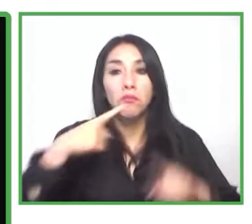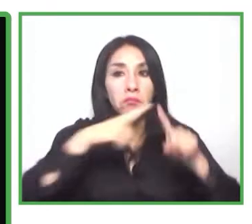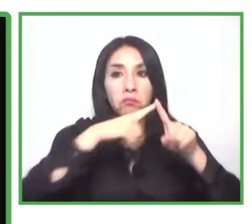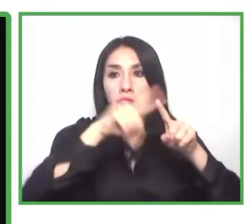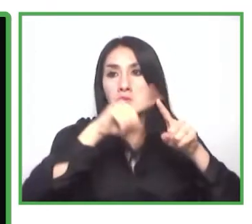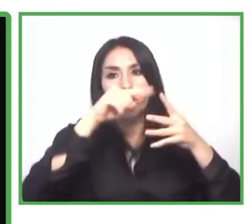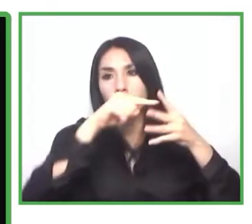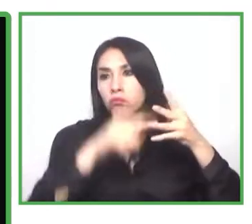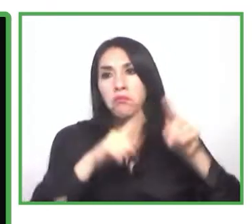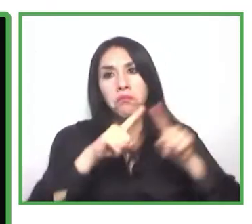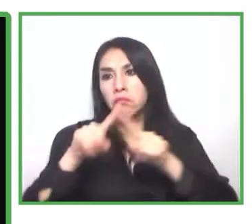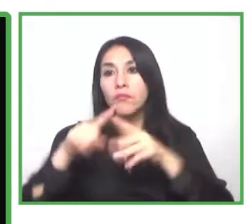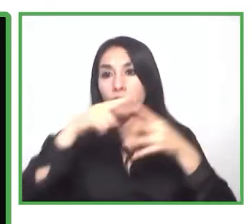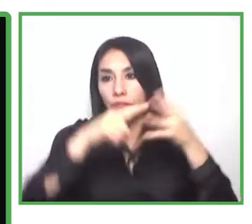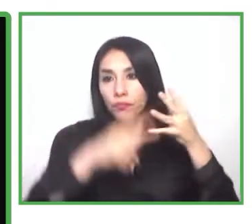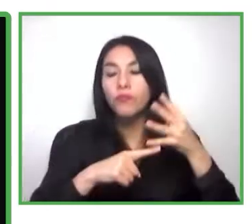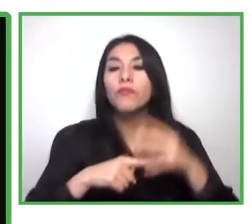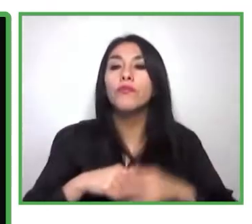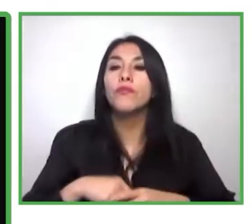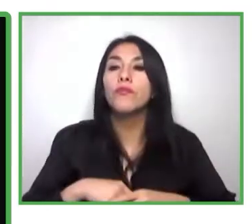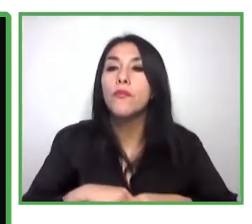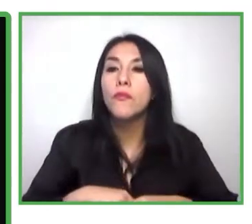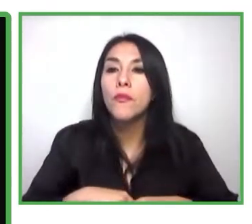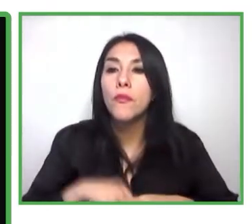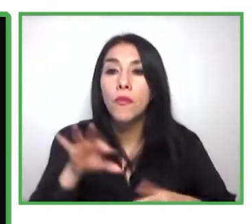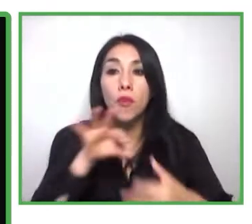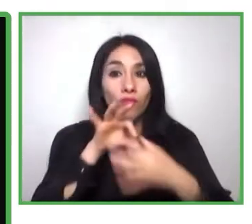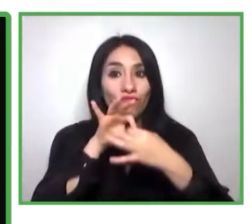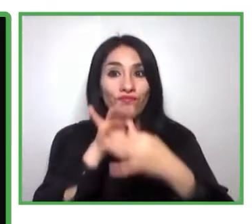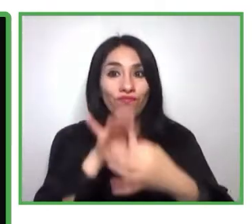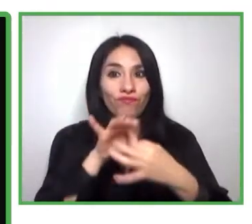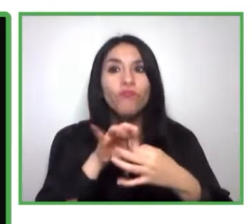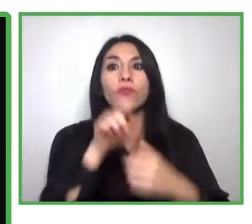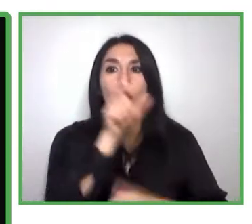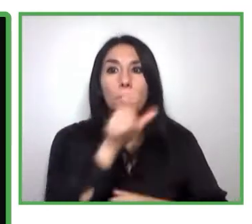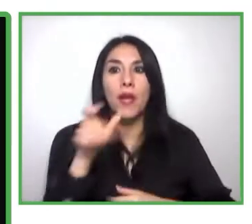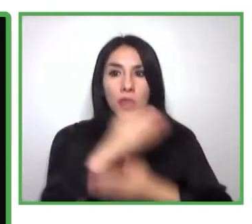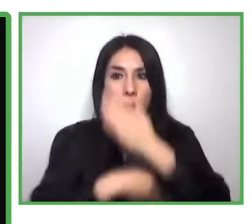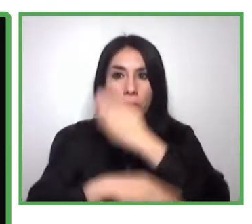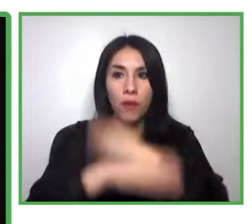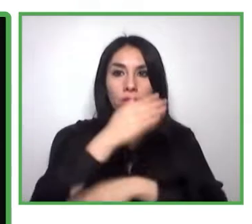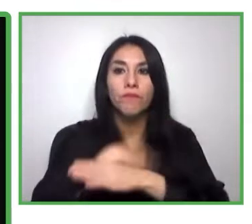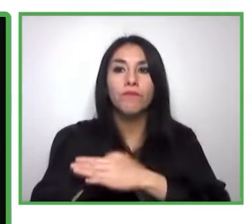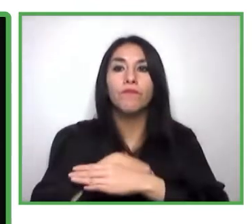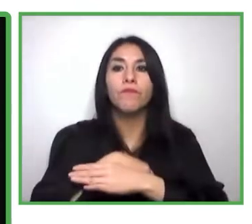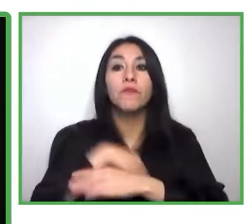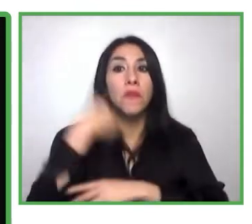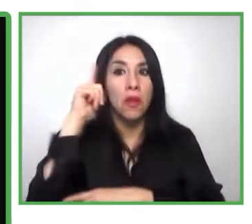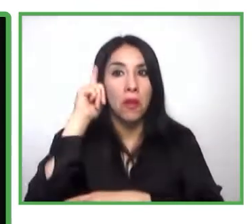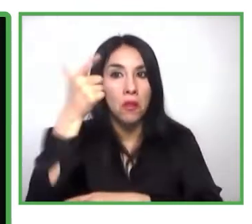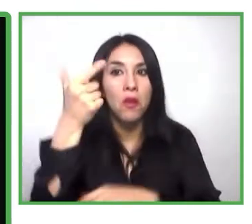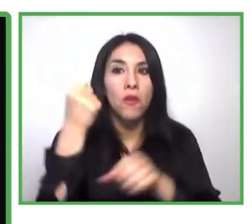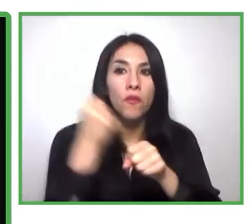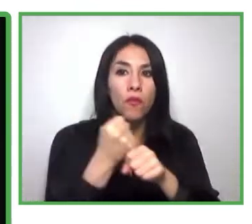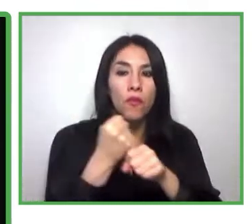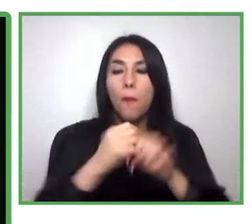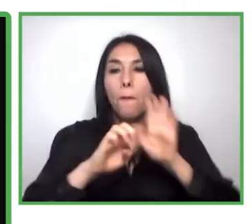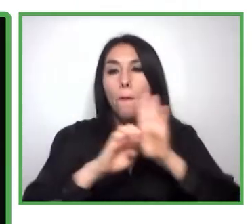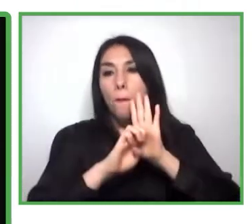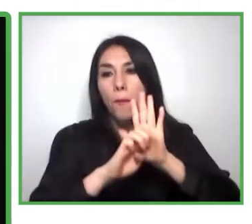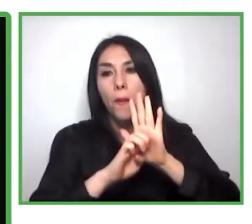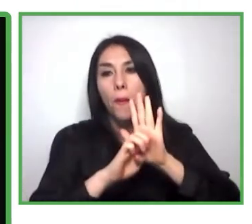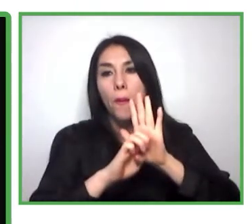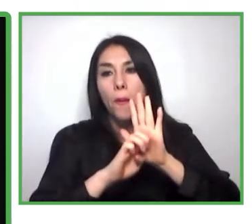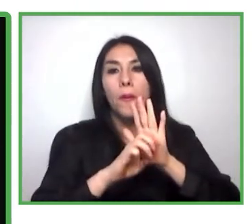sí, para luego empezar a trabajar con ejes como empleo inclusivo, comunidad, comunicación, accesibilidad y